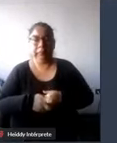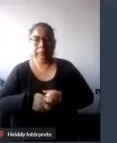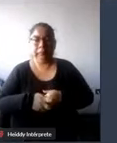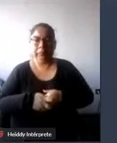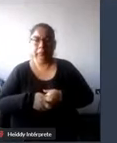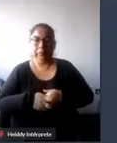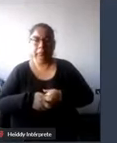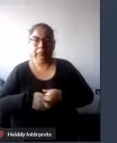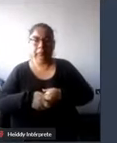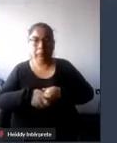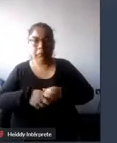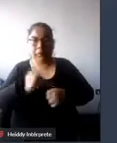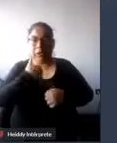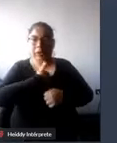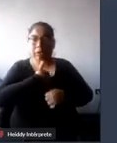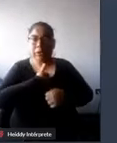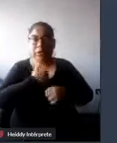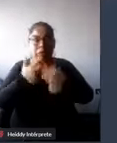si nosotros no